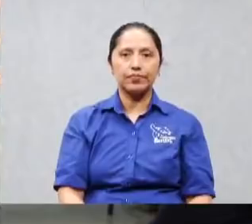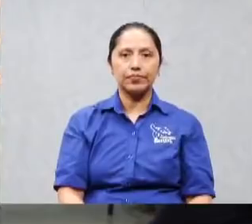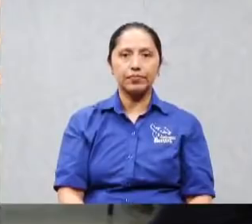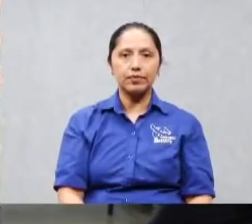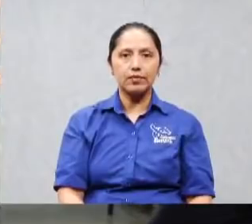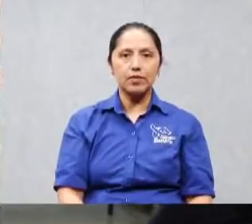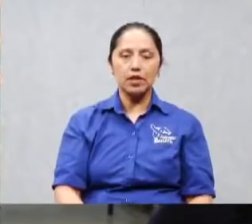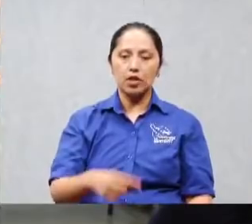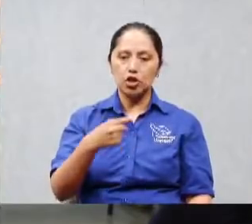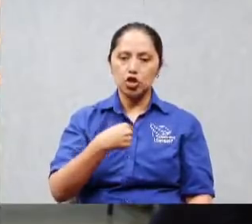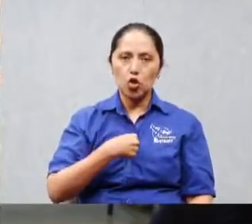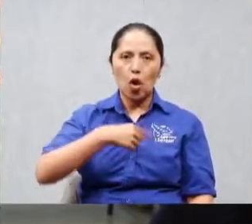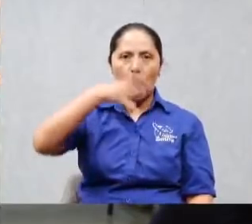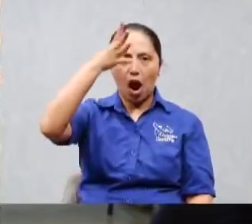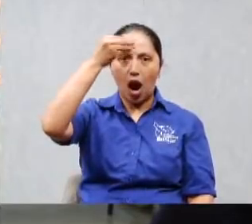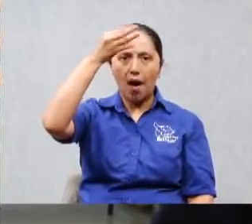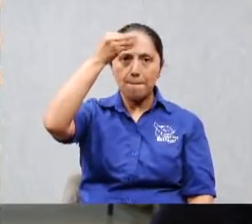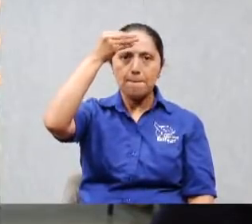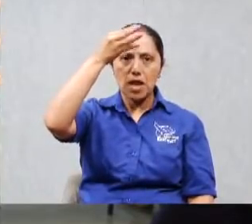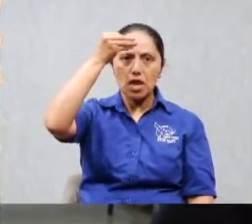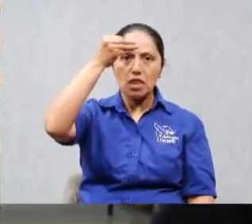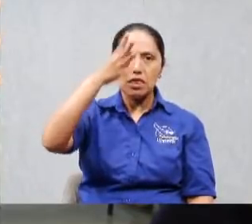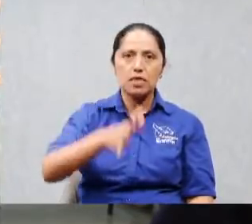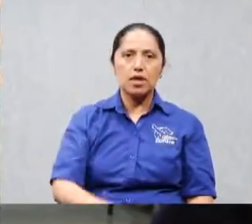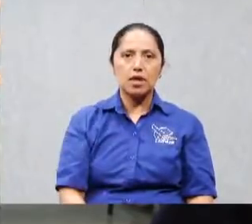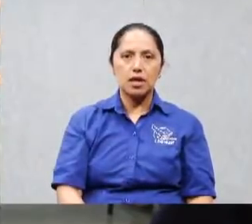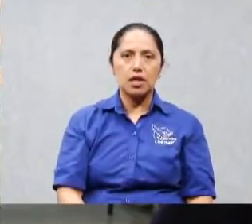saqué todos los módulos de doctrina básica y avanzada